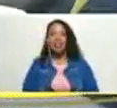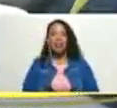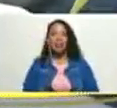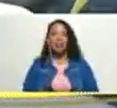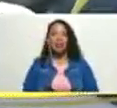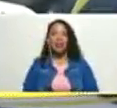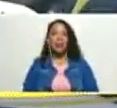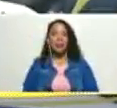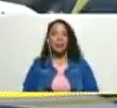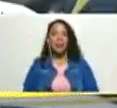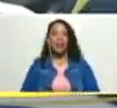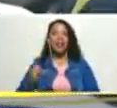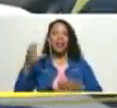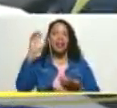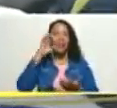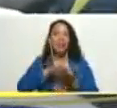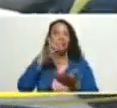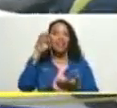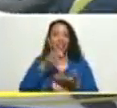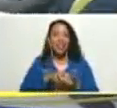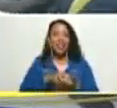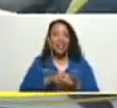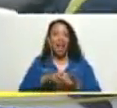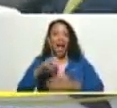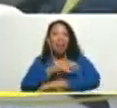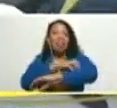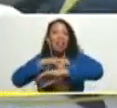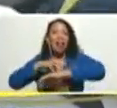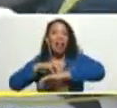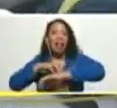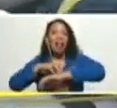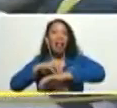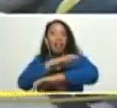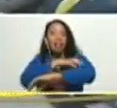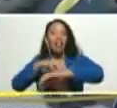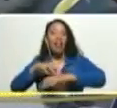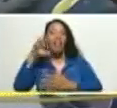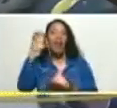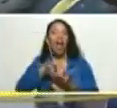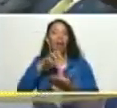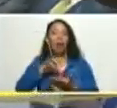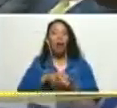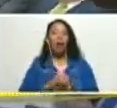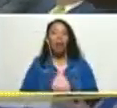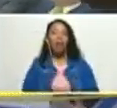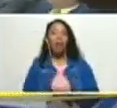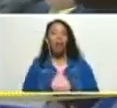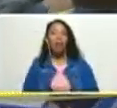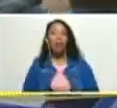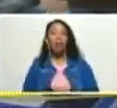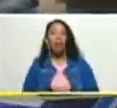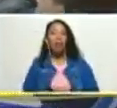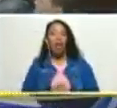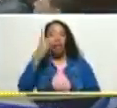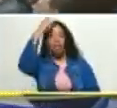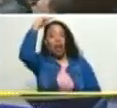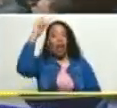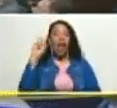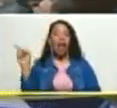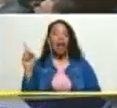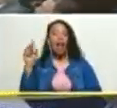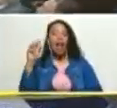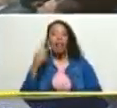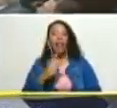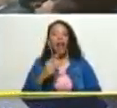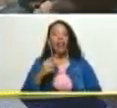los aragüeños los tigreros los tigres de Caracas y leones de Aragua Tare me dice que es de los tigres de